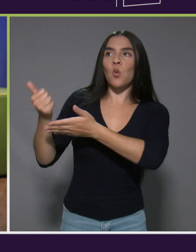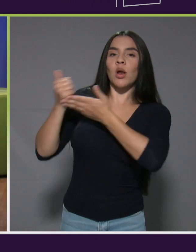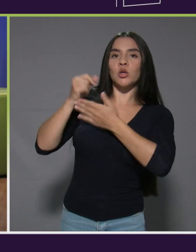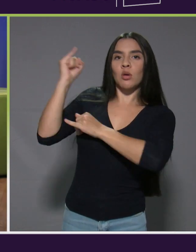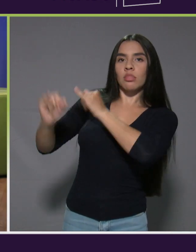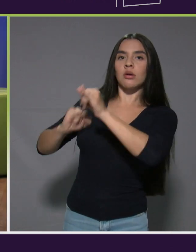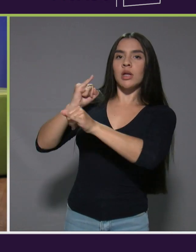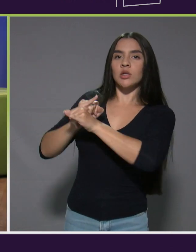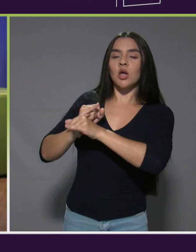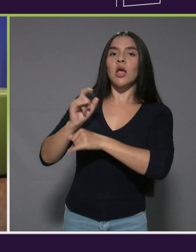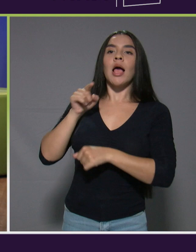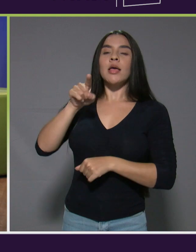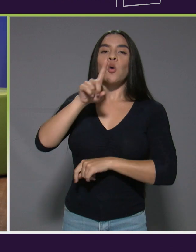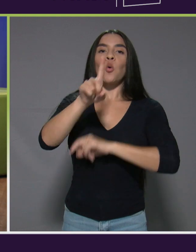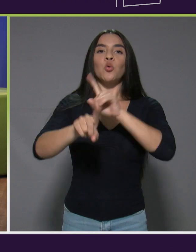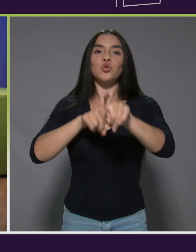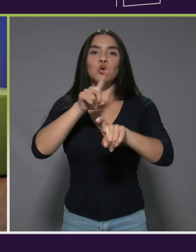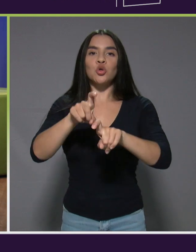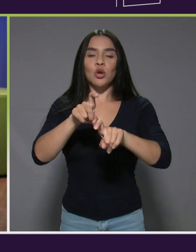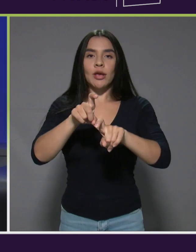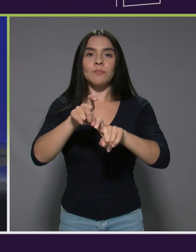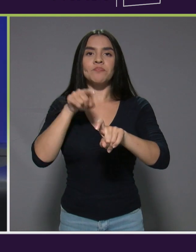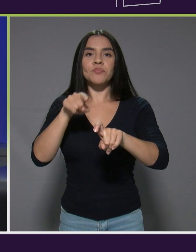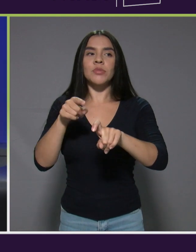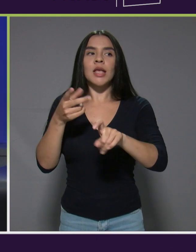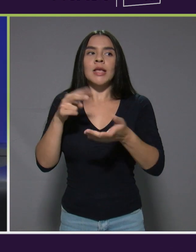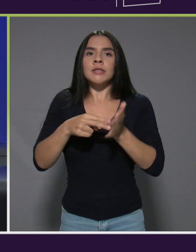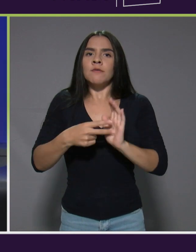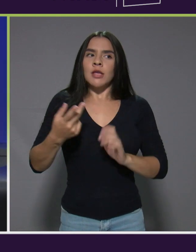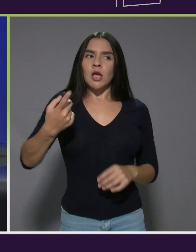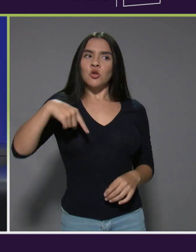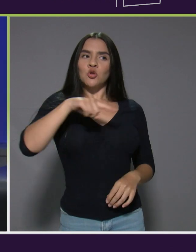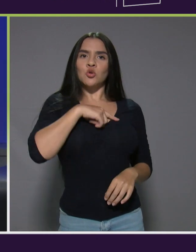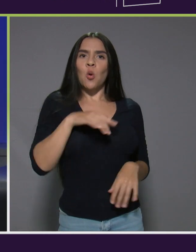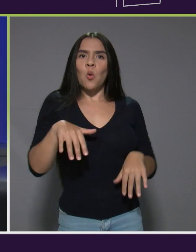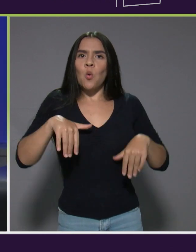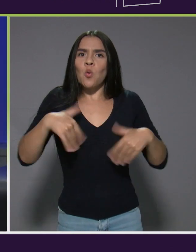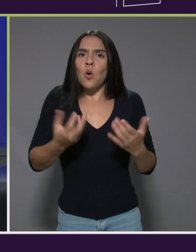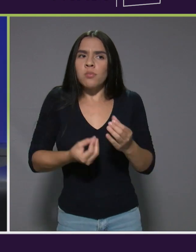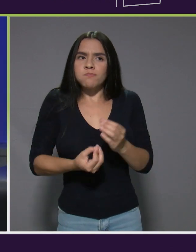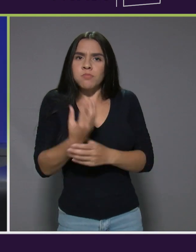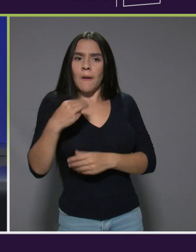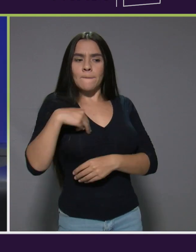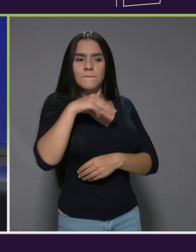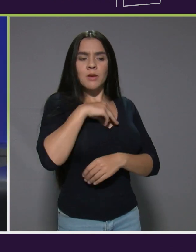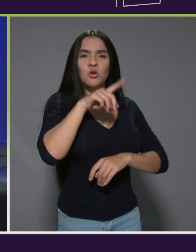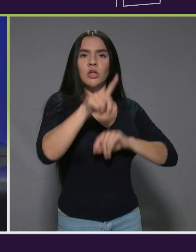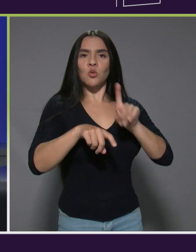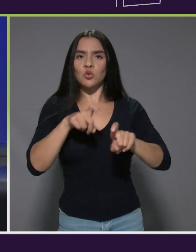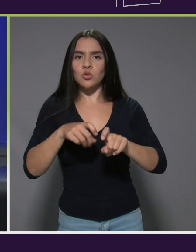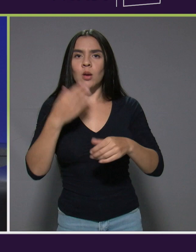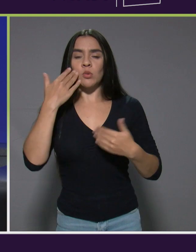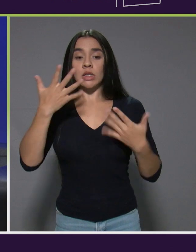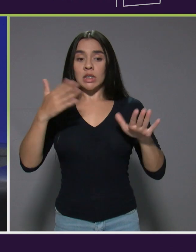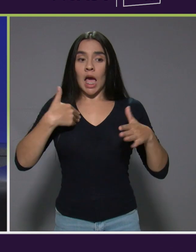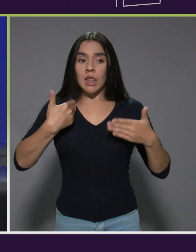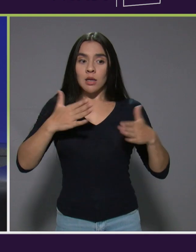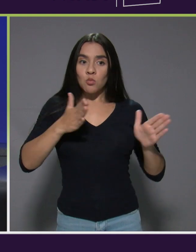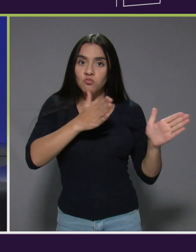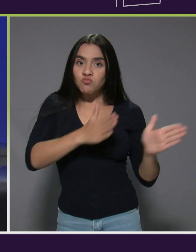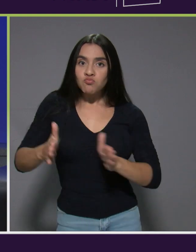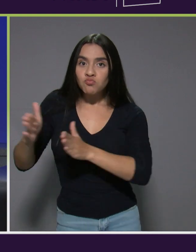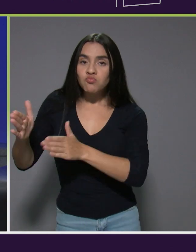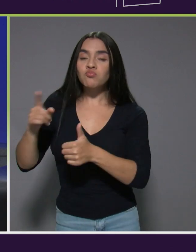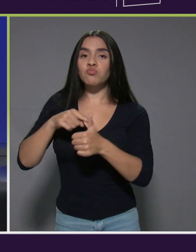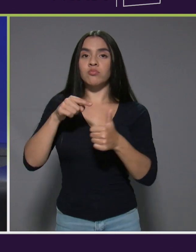en una consultoría, es decir, ¿cómo creamos miembros de consulta? Ya tenemos una ruta, este